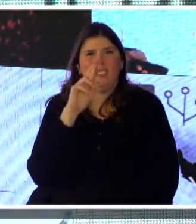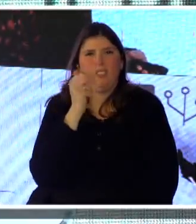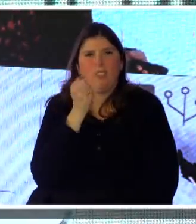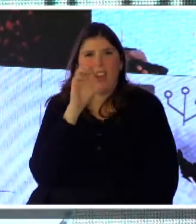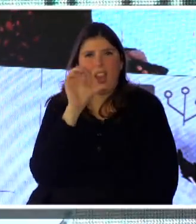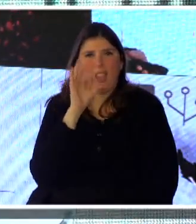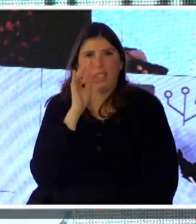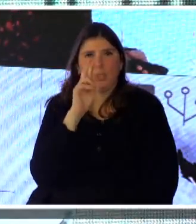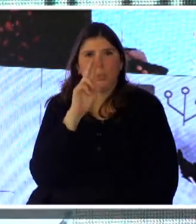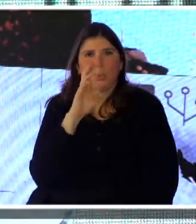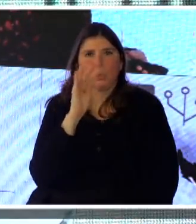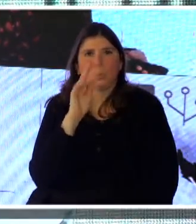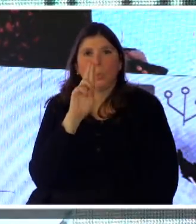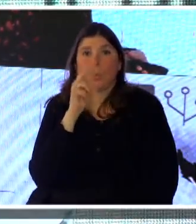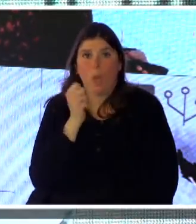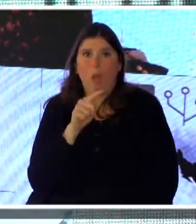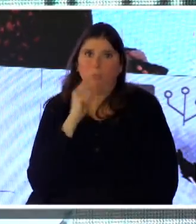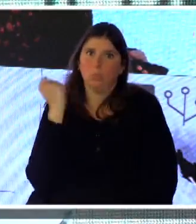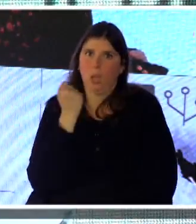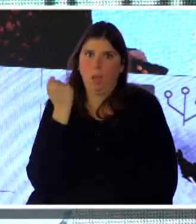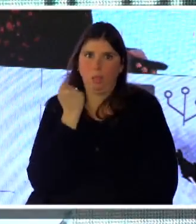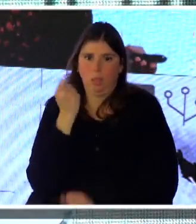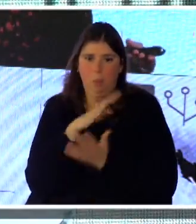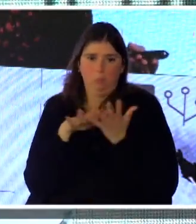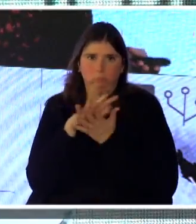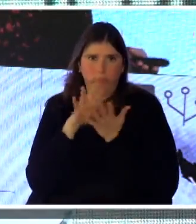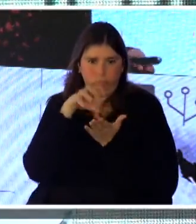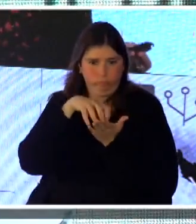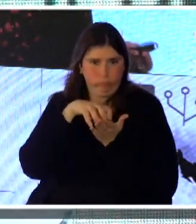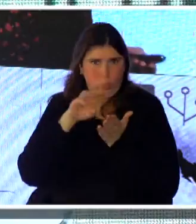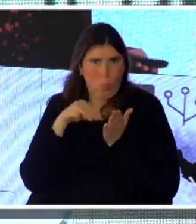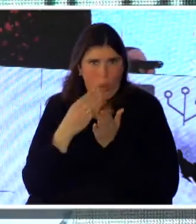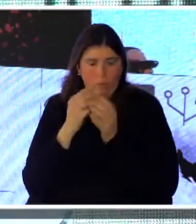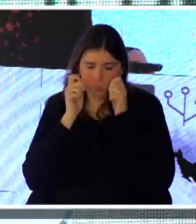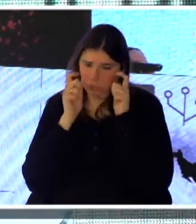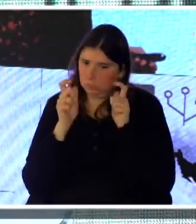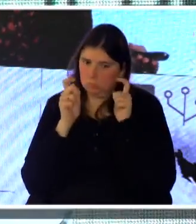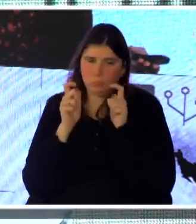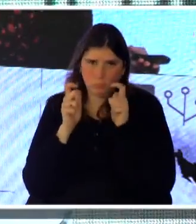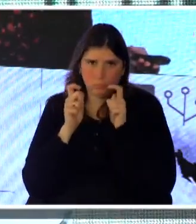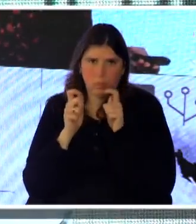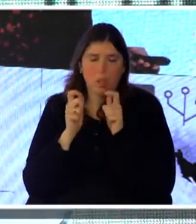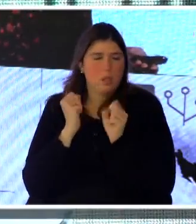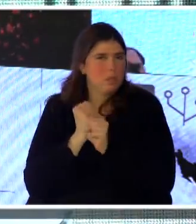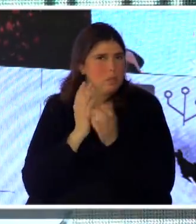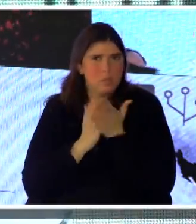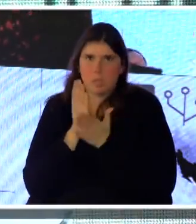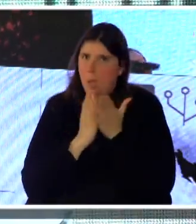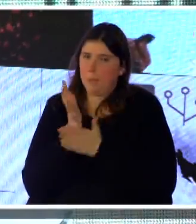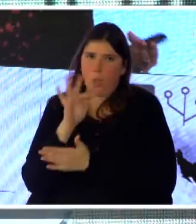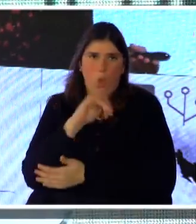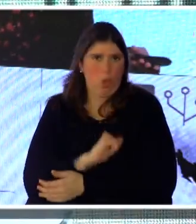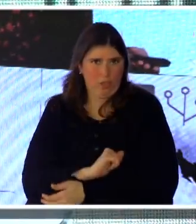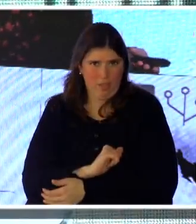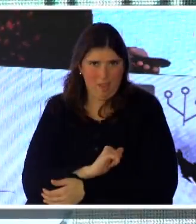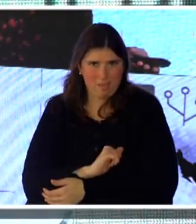reto grande para un sitio web que hay que estar con los ojos bien abiertos trabajando en el día a día, digamos, y que son